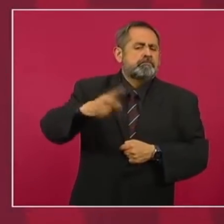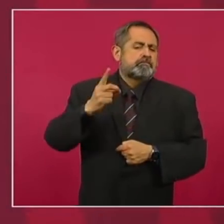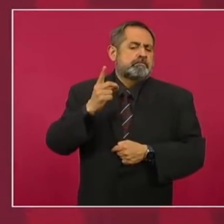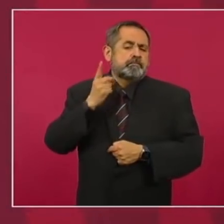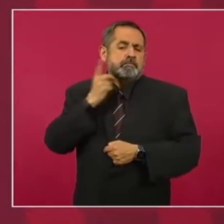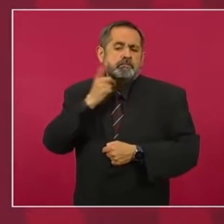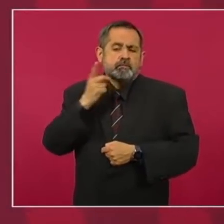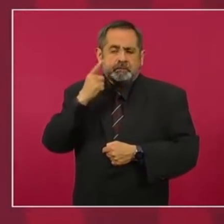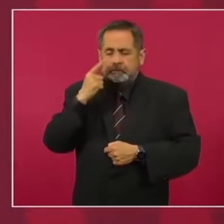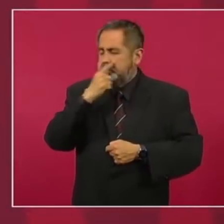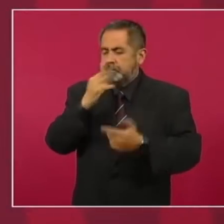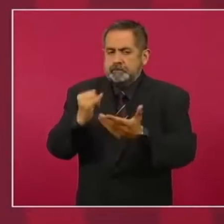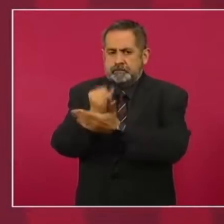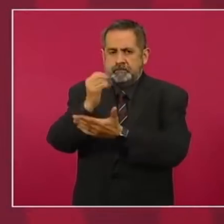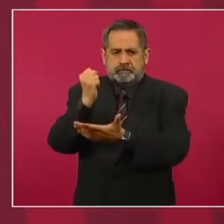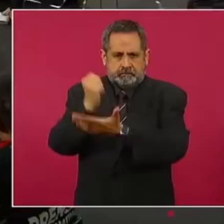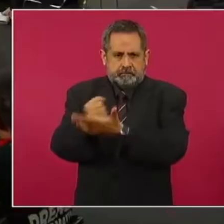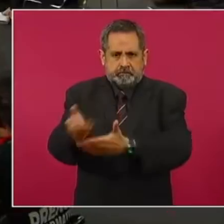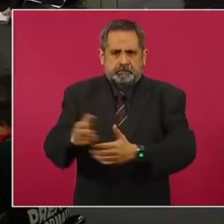tomen las decisiones.